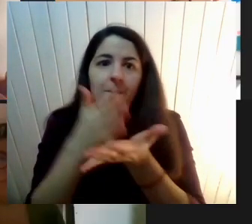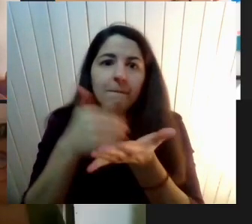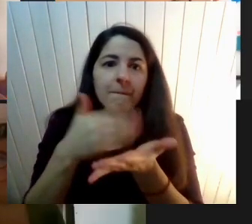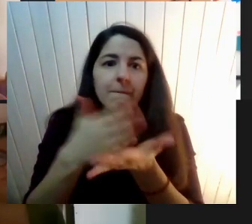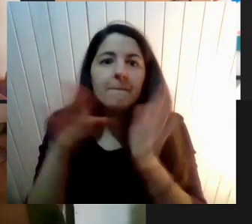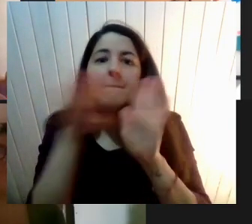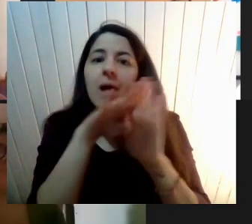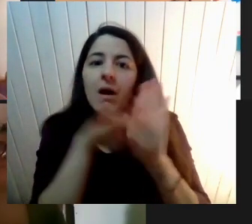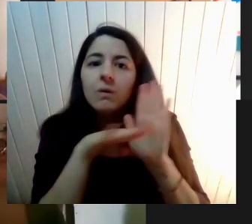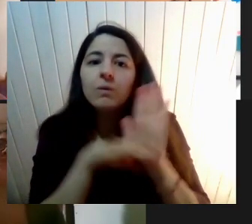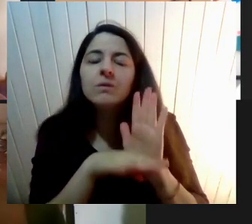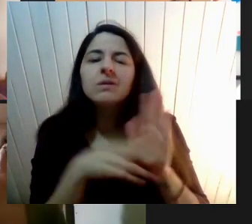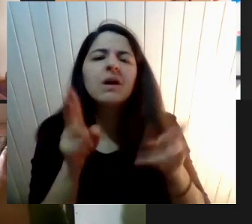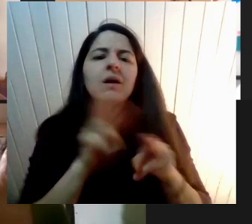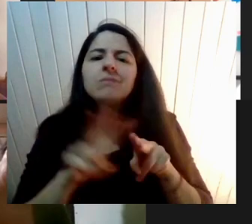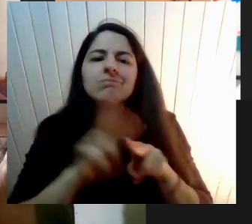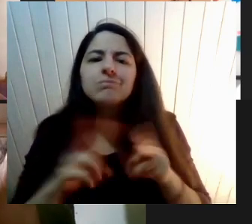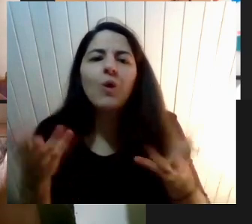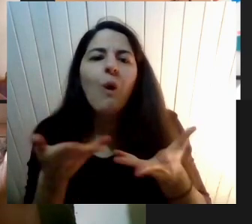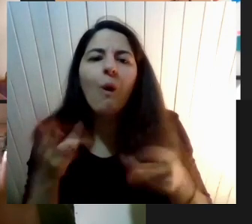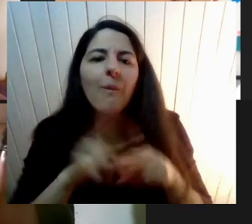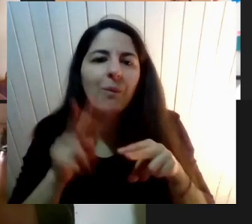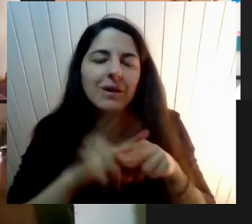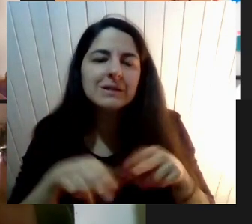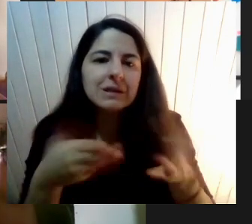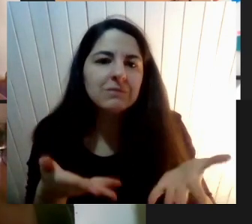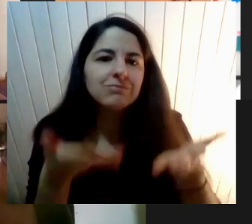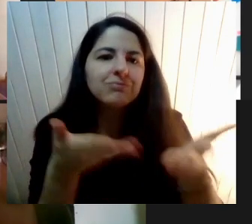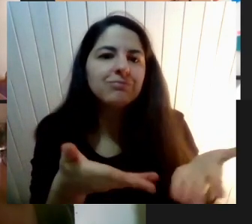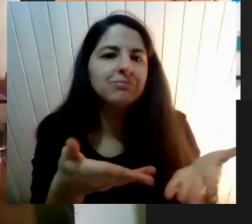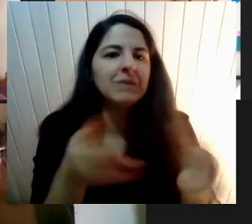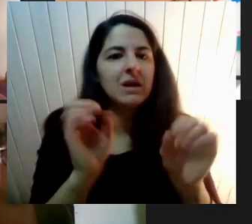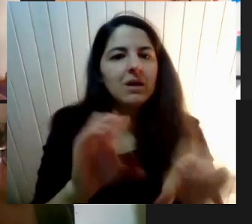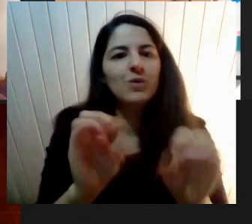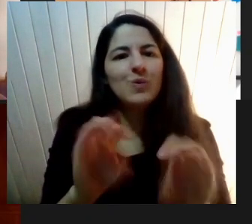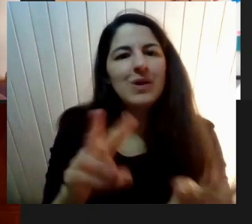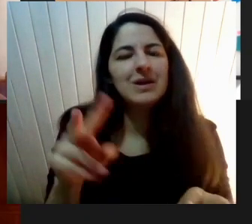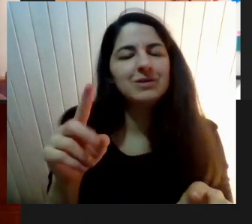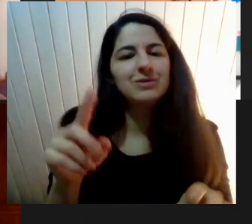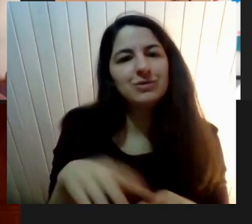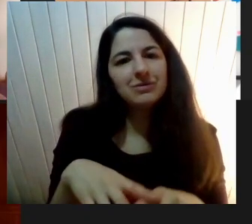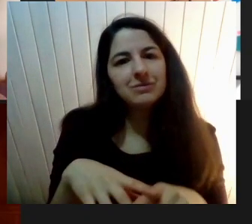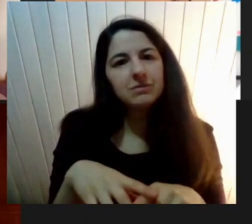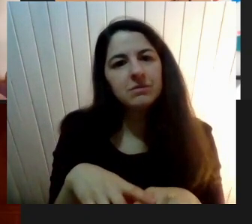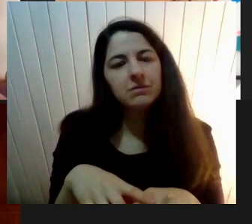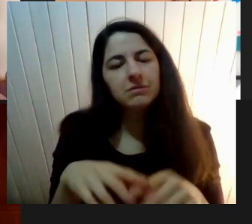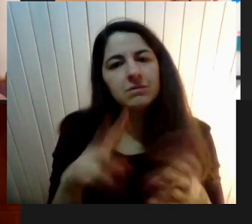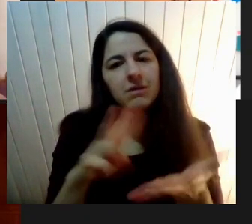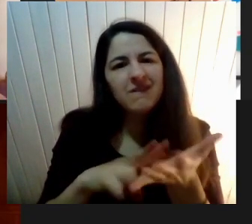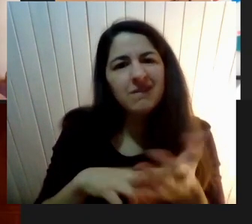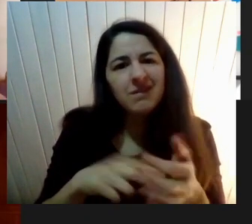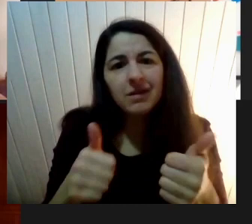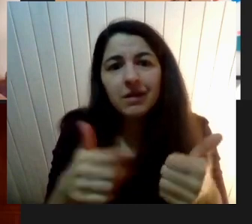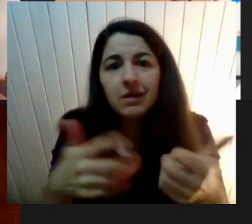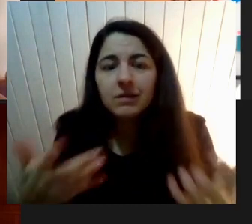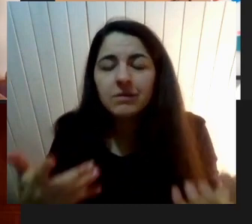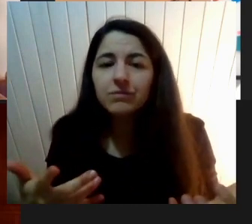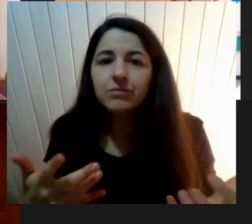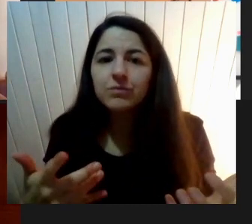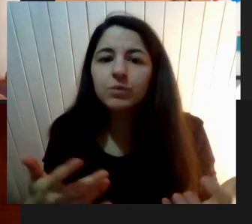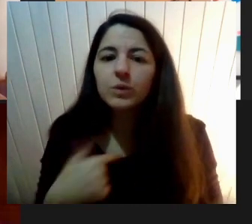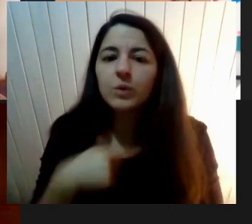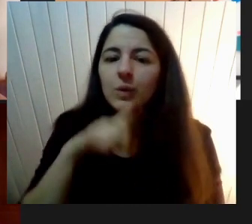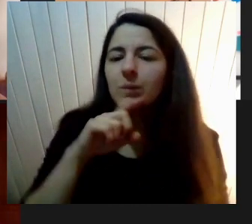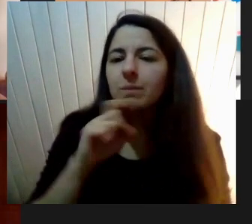actuar Para llevar a cabo Esta educación Entonces Entonces En ese sentido Quería preguntar Como